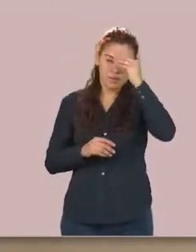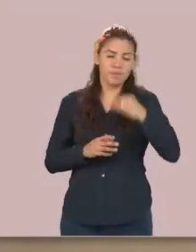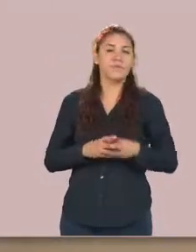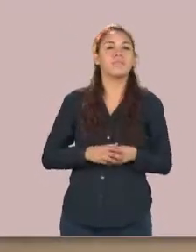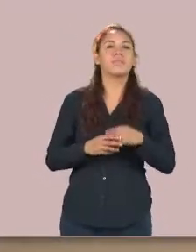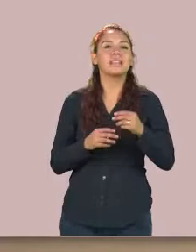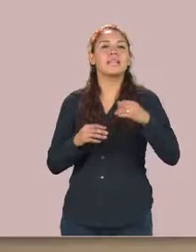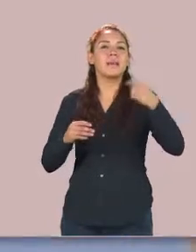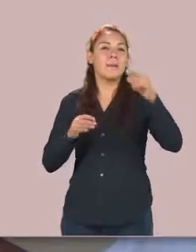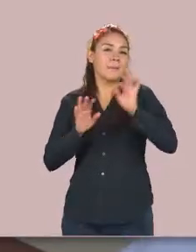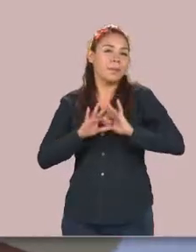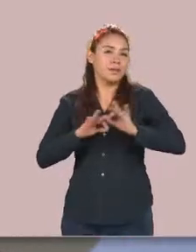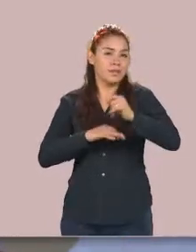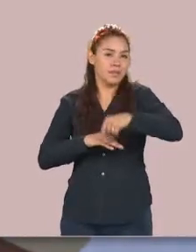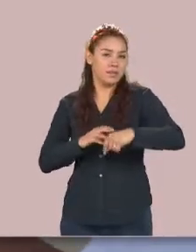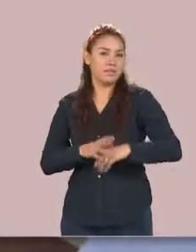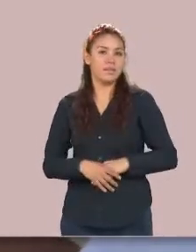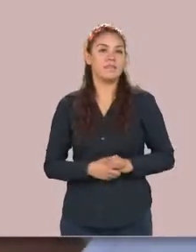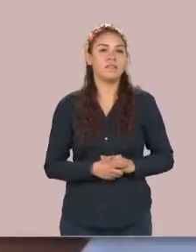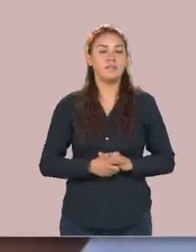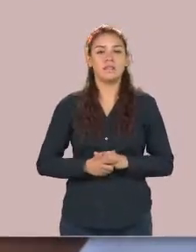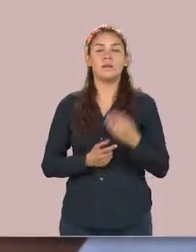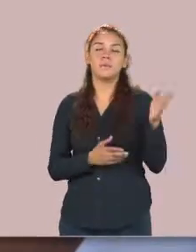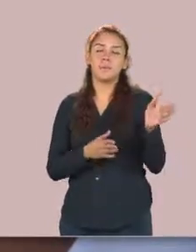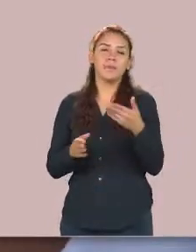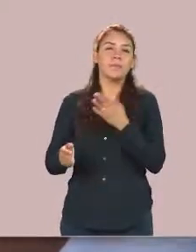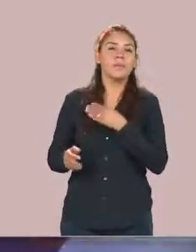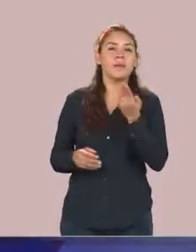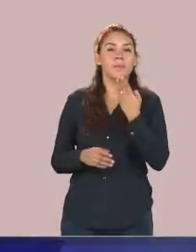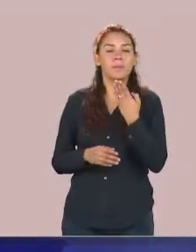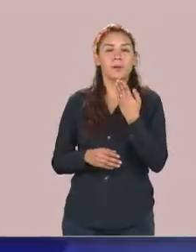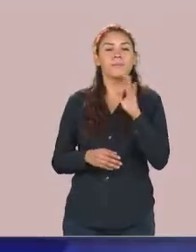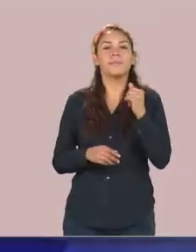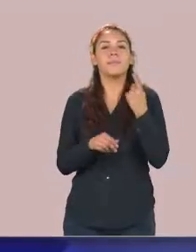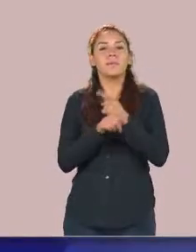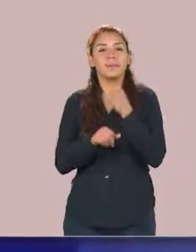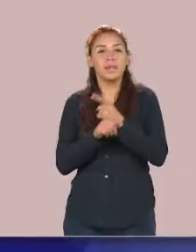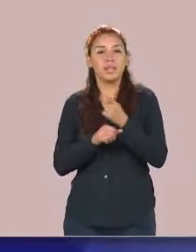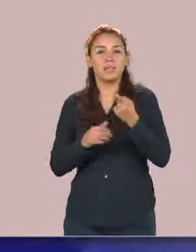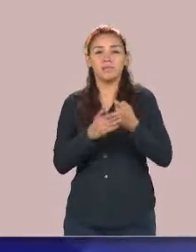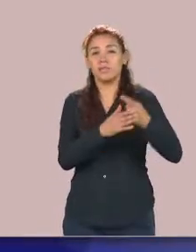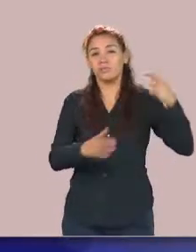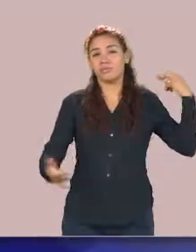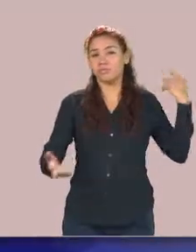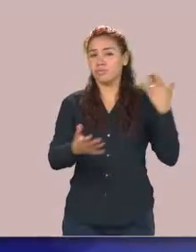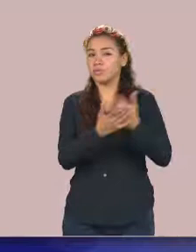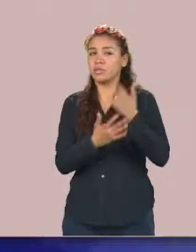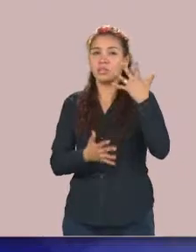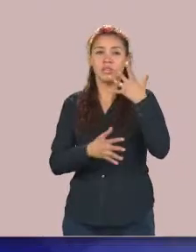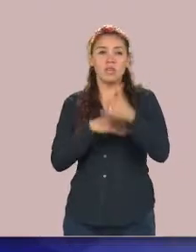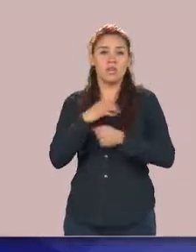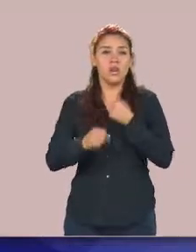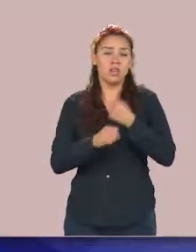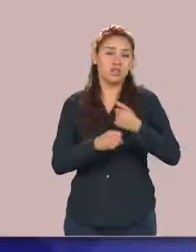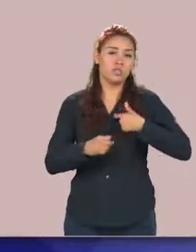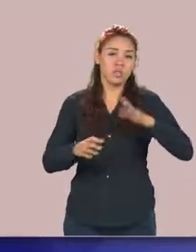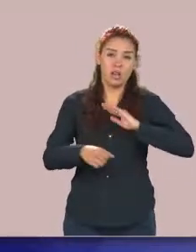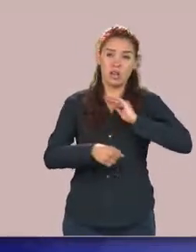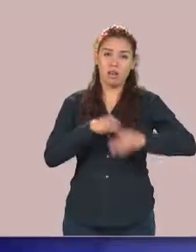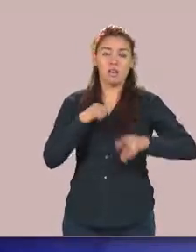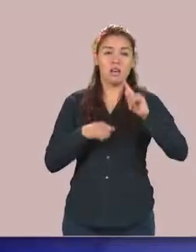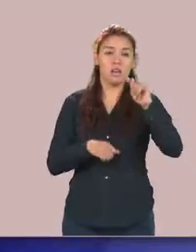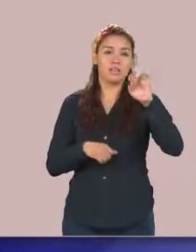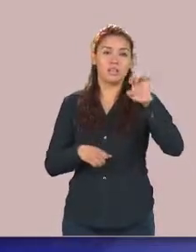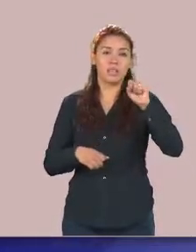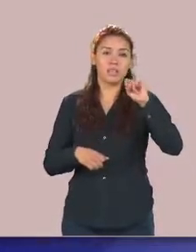alma mater de la entidad. Bueno, primeramente decirte que a lo largo de los últimos cinco años, después de terminar mi tesis doctoral, que tuvimos la